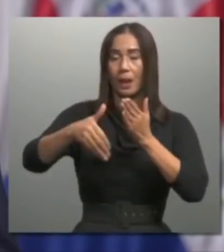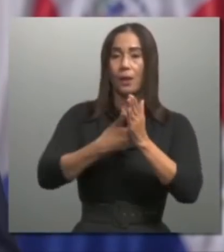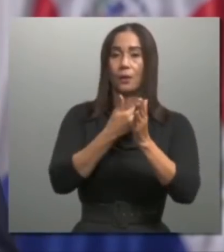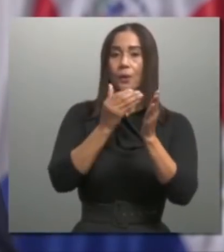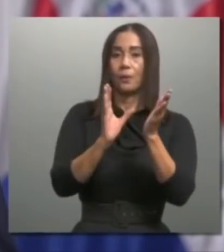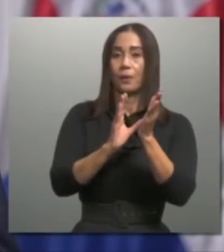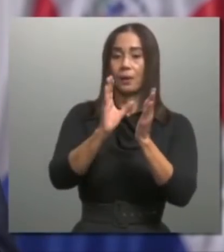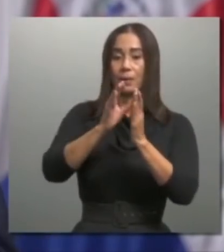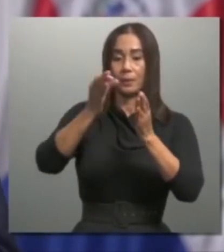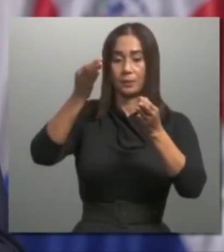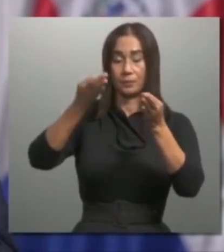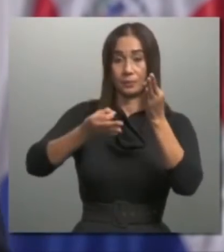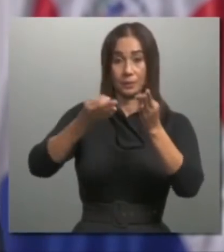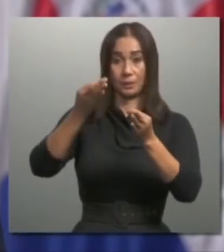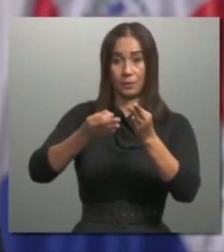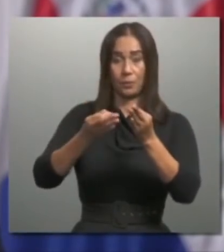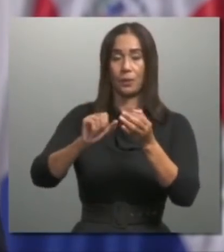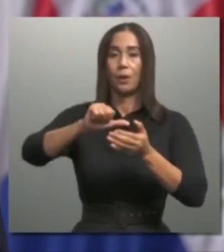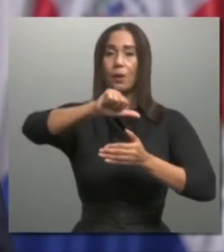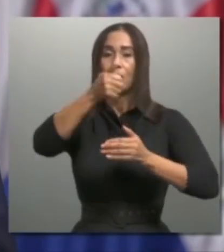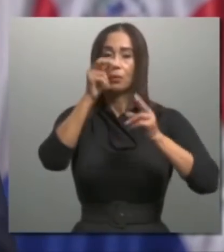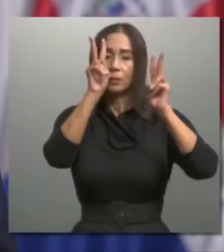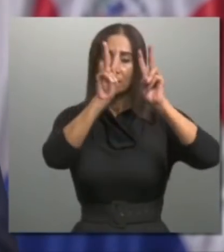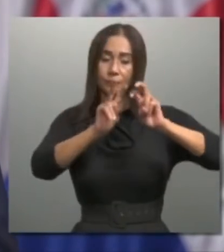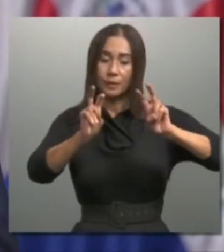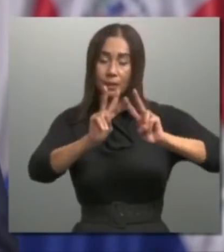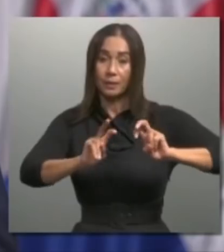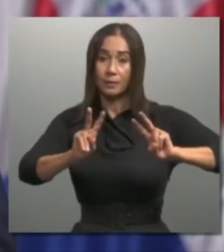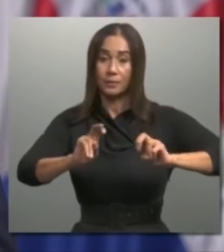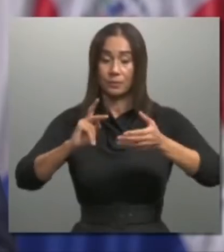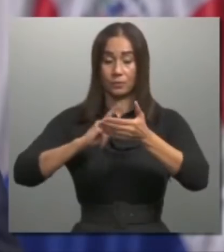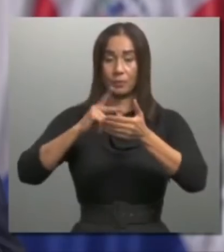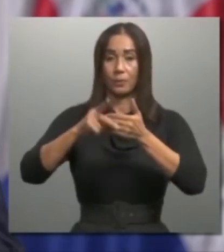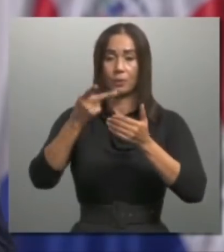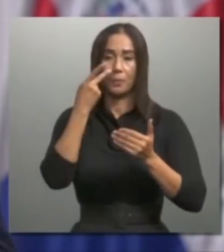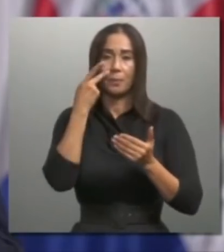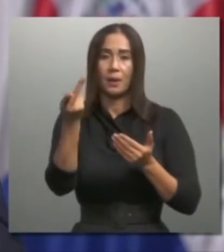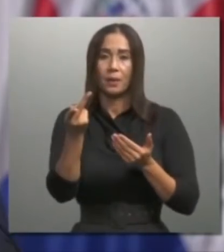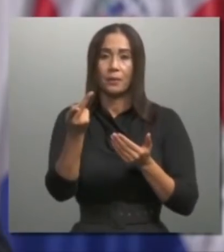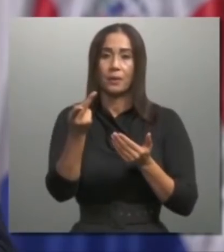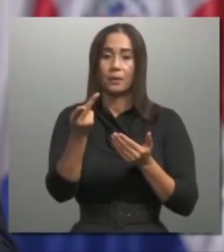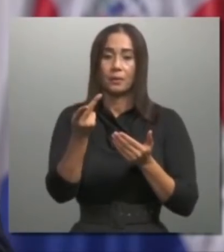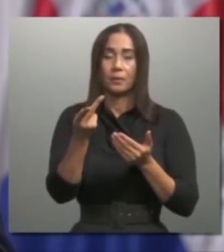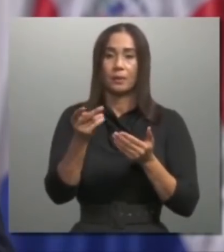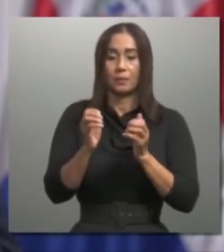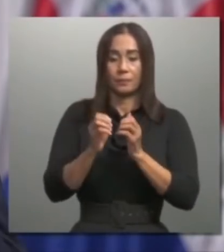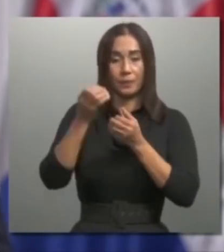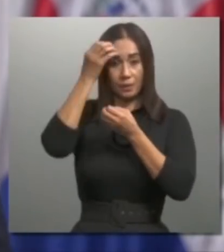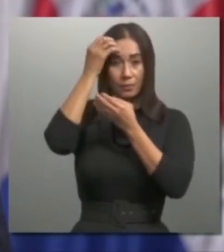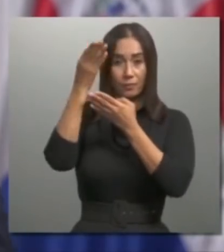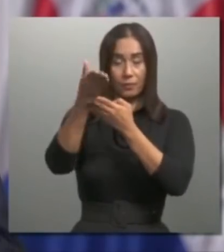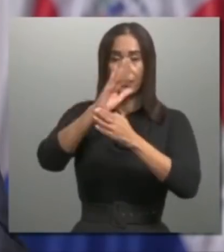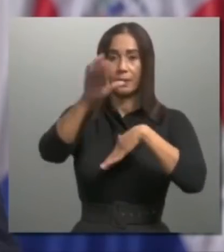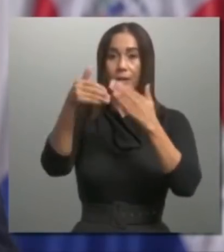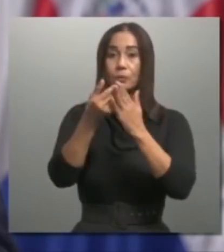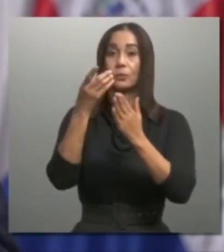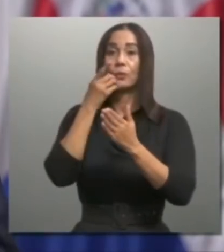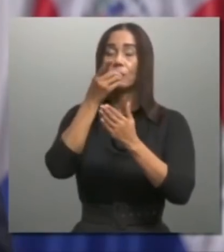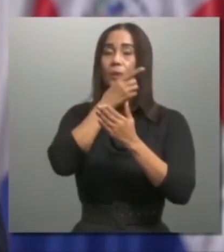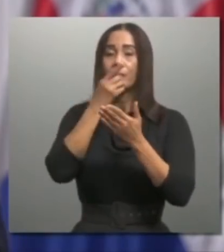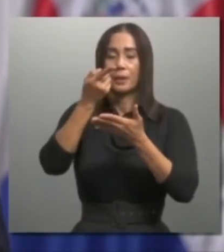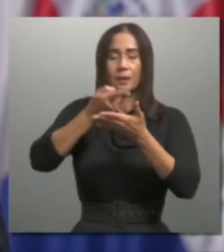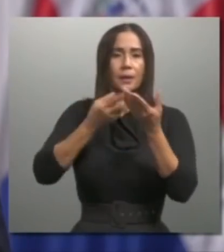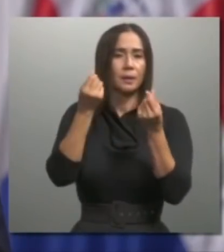otra auditoría financiera del proyecto, de manera que el pueblo dominicano pueda conocer cada detalle de lo invertido en esas